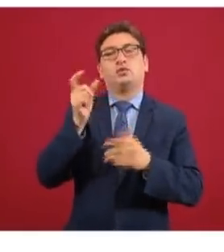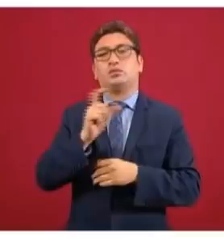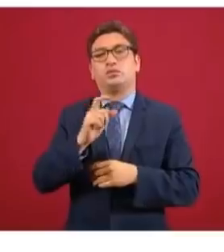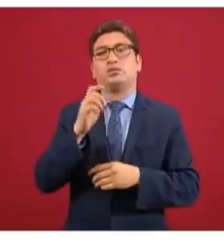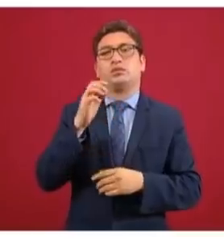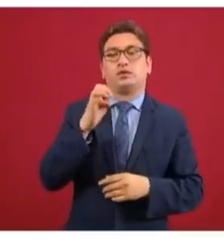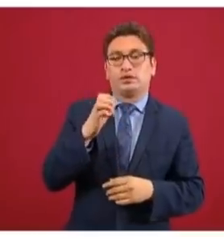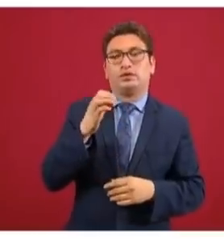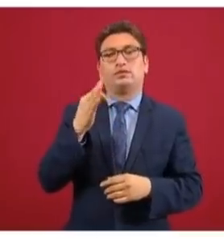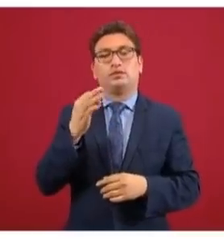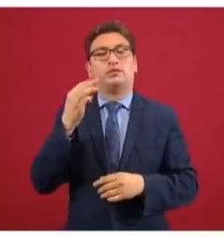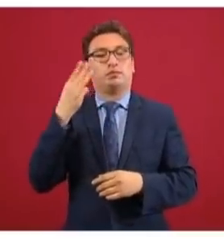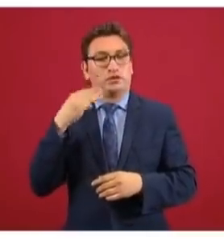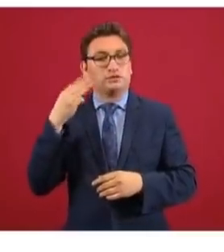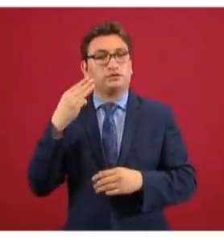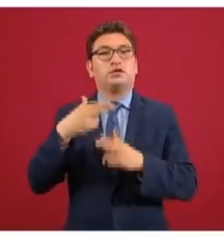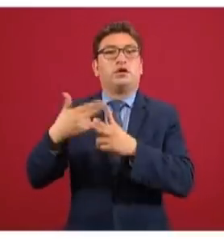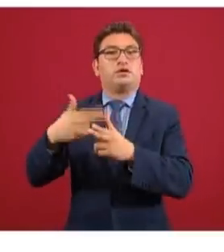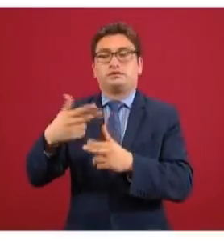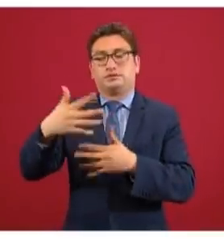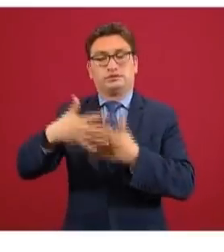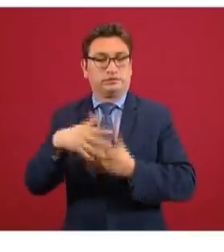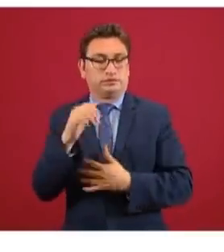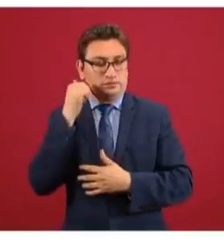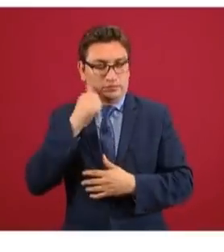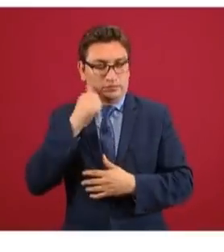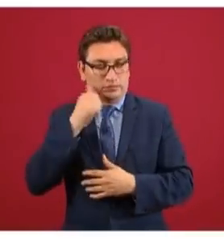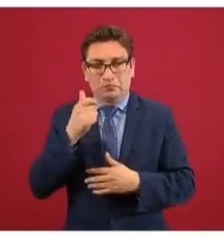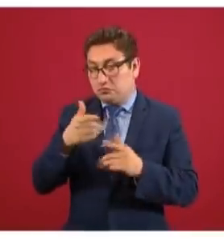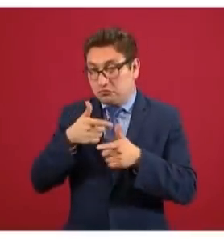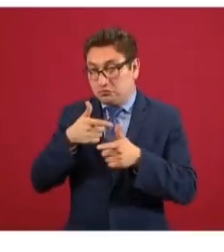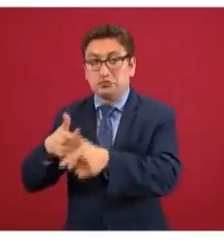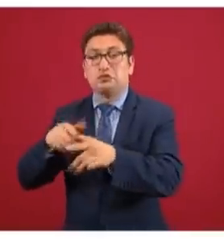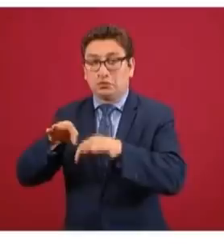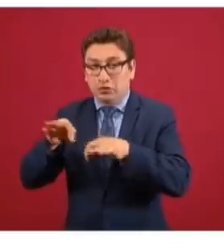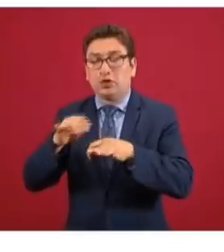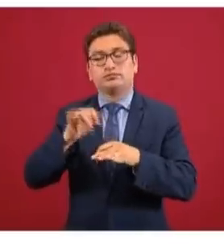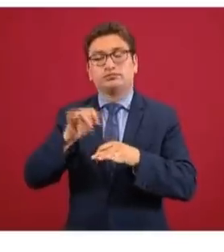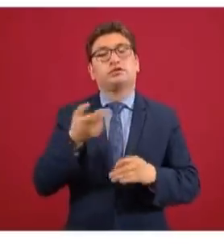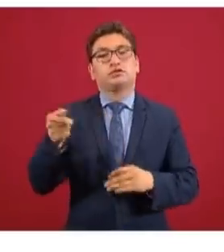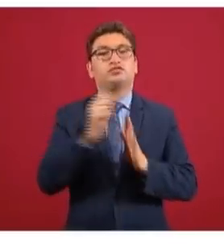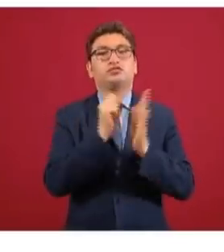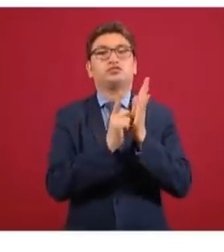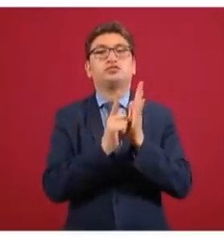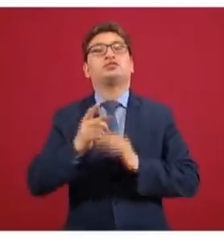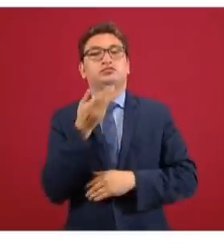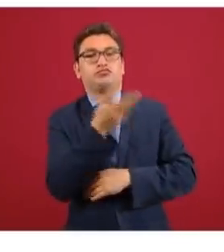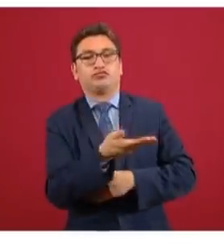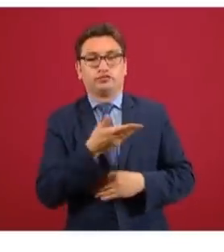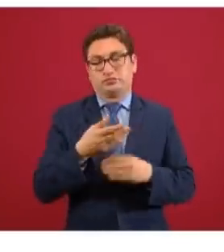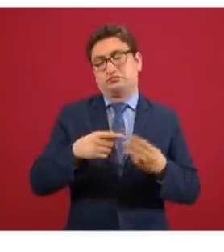año a la fecha del corte. En ese momento se genera una solicitud, ese es el tercer paso.